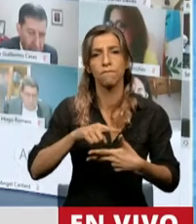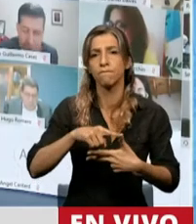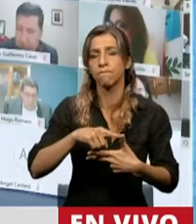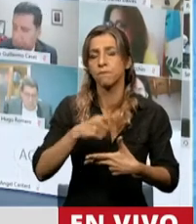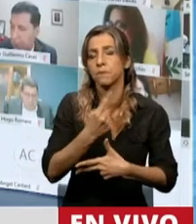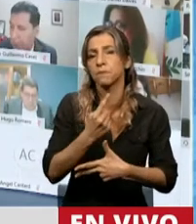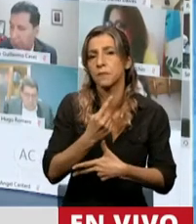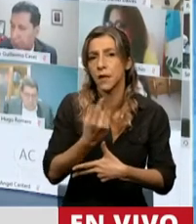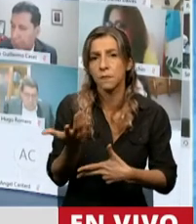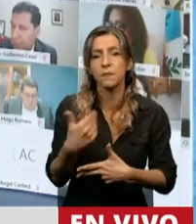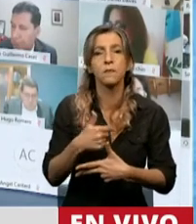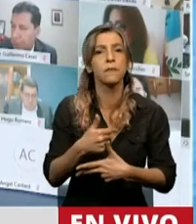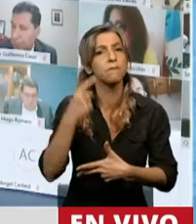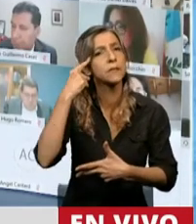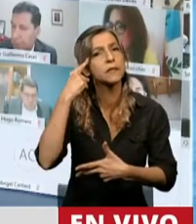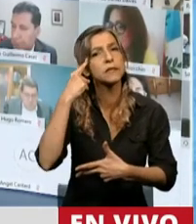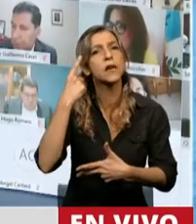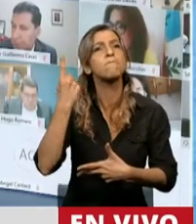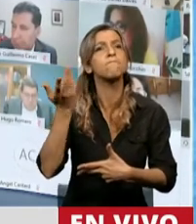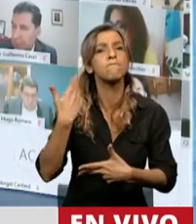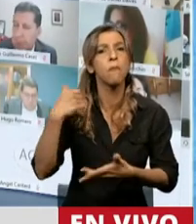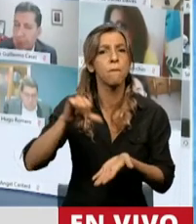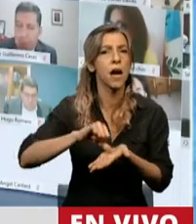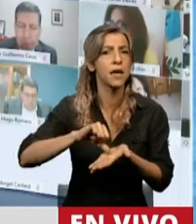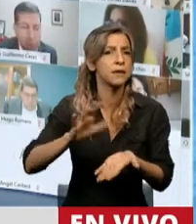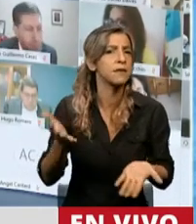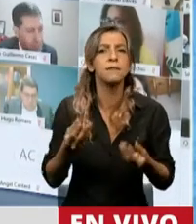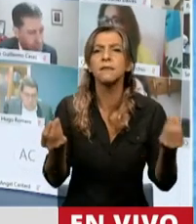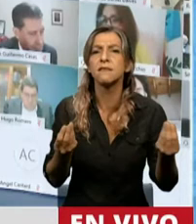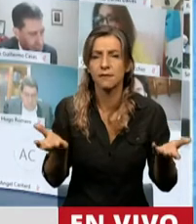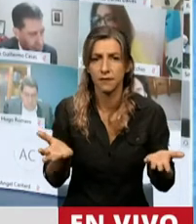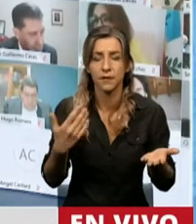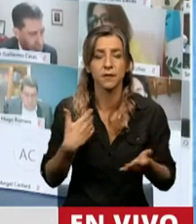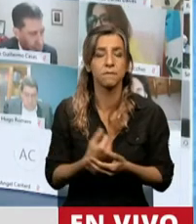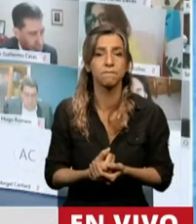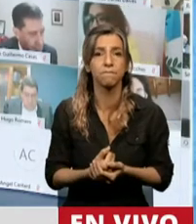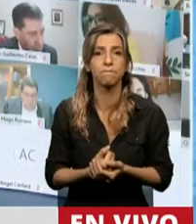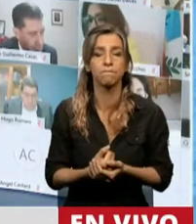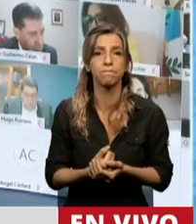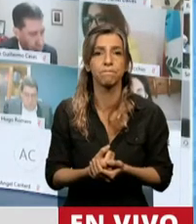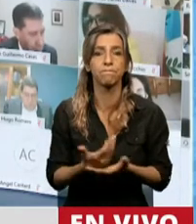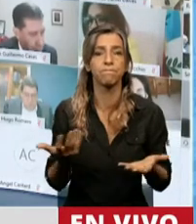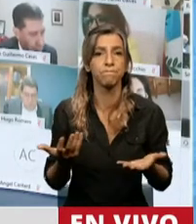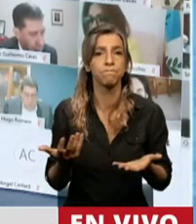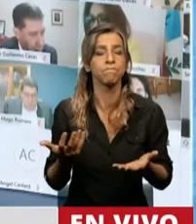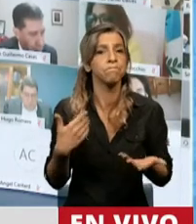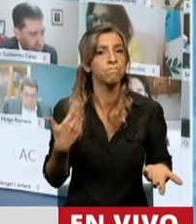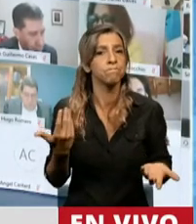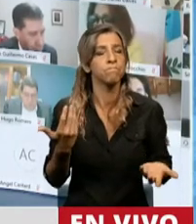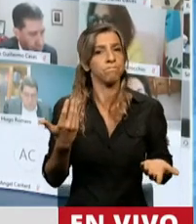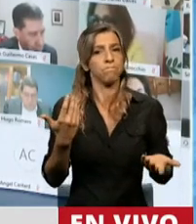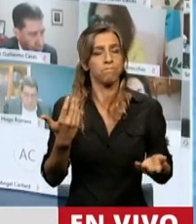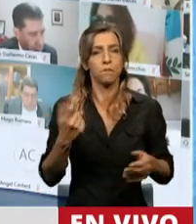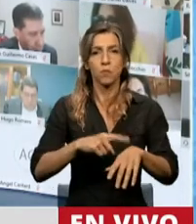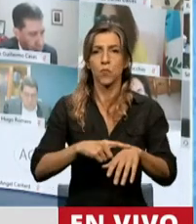perfil de país lo marca haber sido el primer estado que se dio cuenta